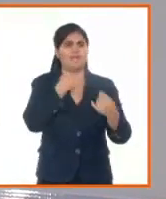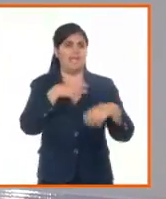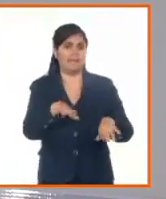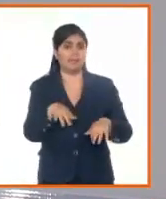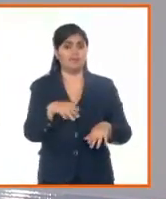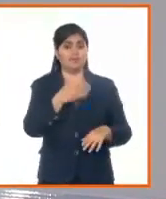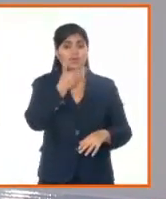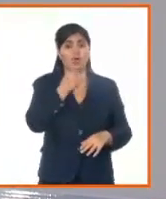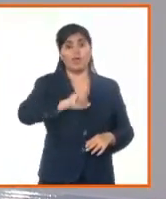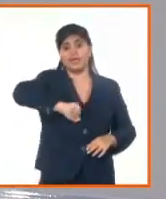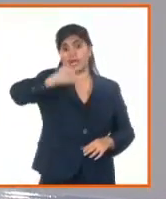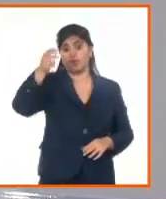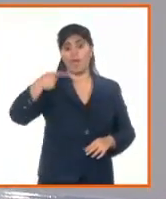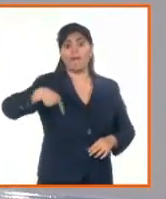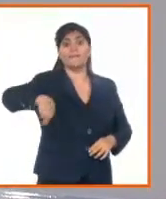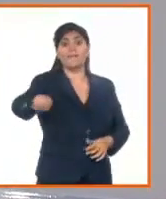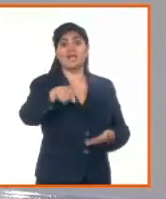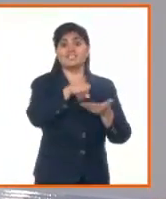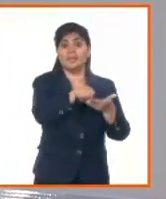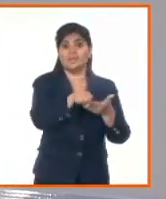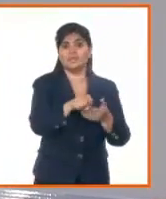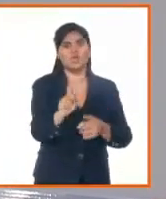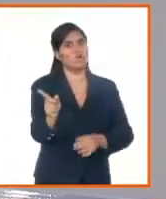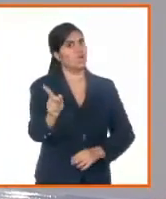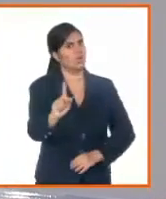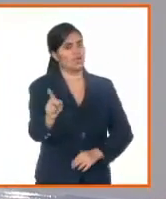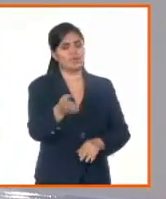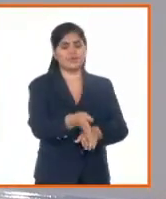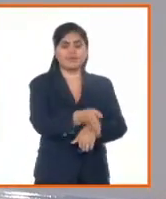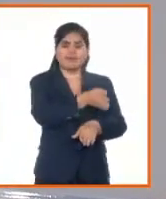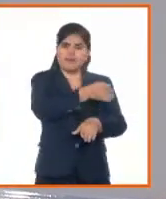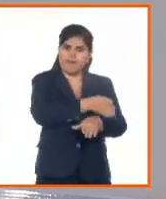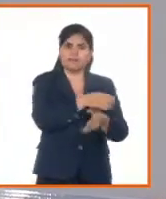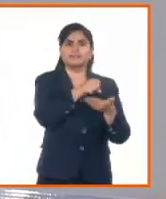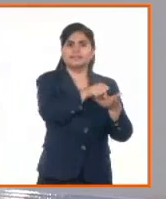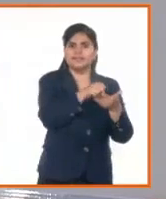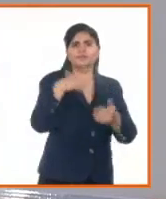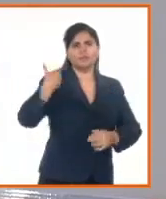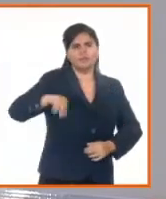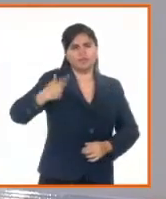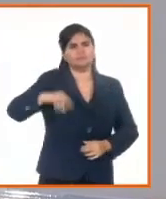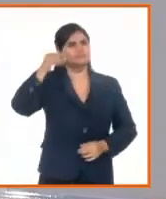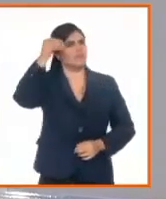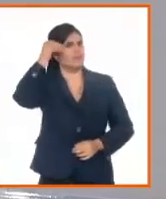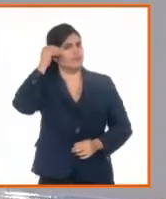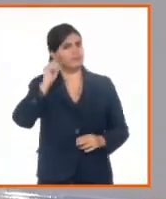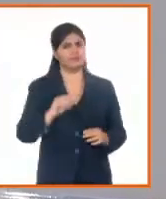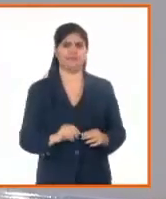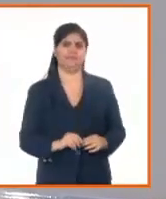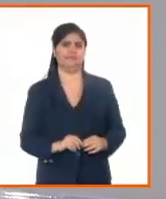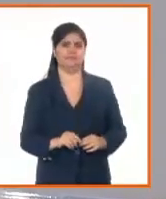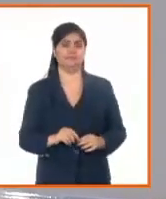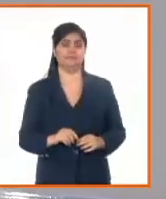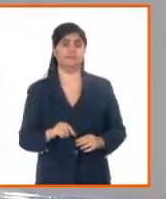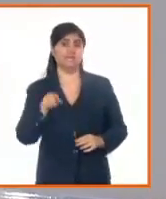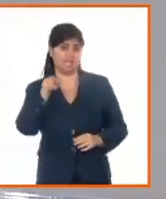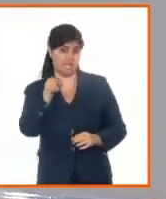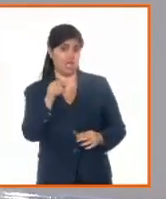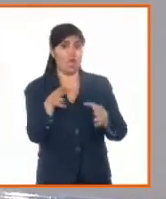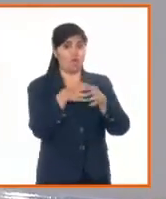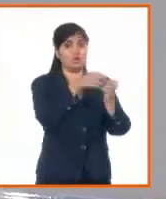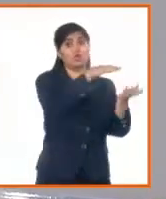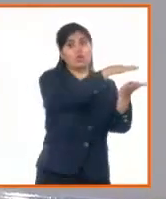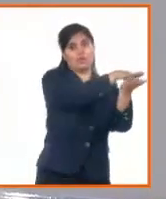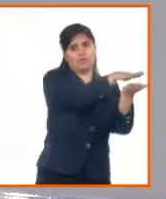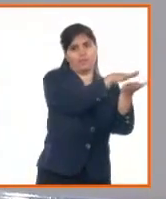en caso de que se apertura una nueva unidad, bueno, pues ya el notario está preparado, ya no tenemos que esperar a prepararlo. Y yo creo que eso es